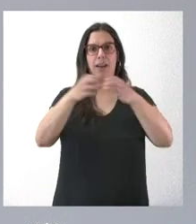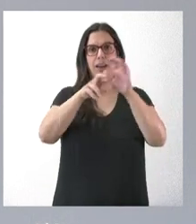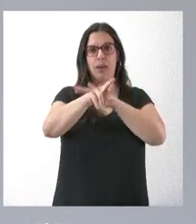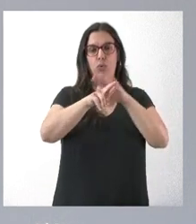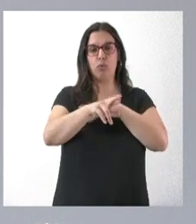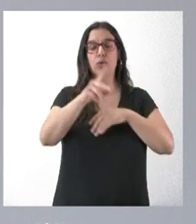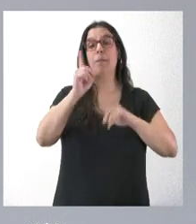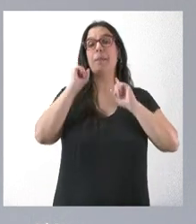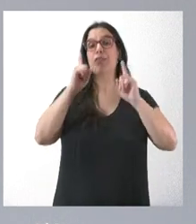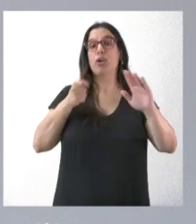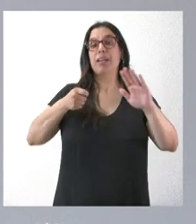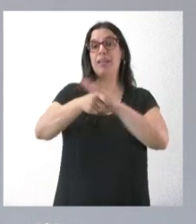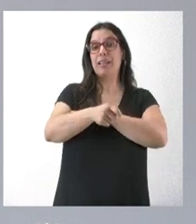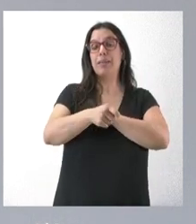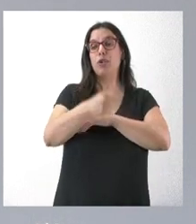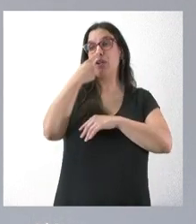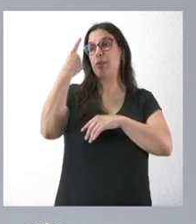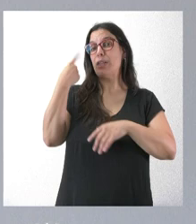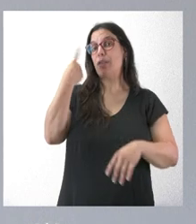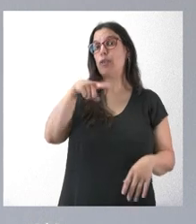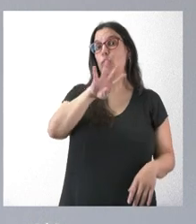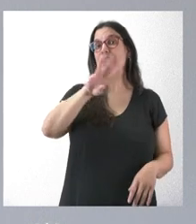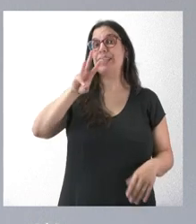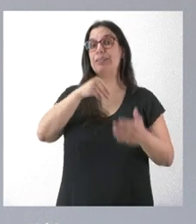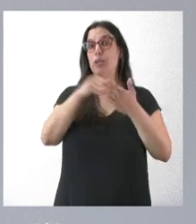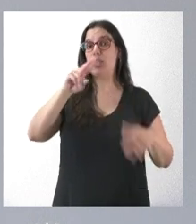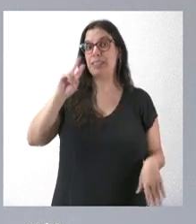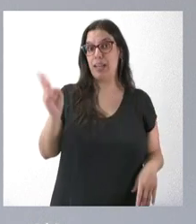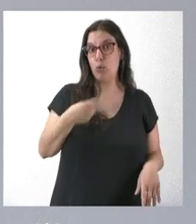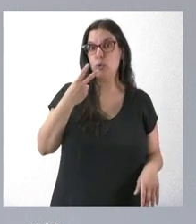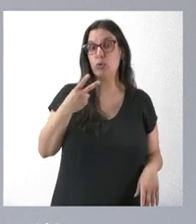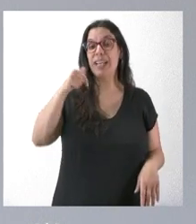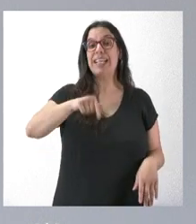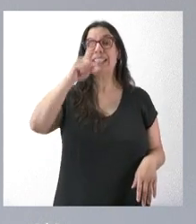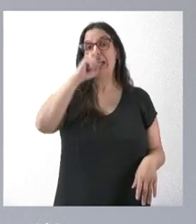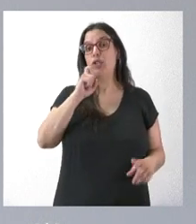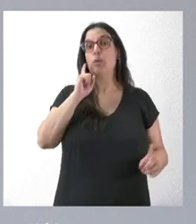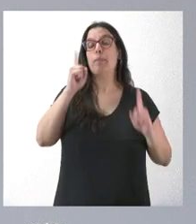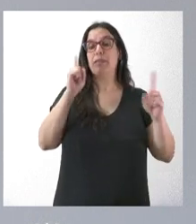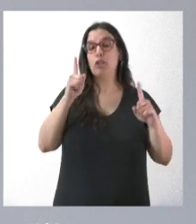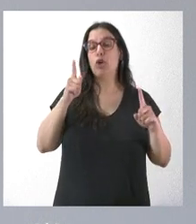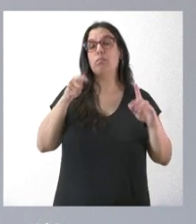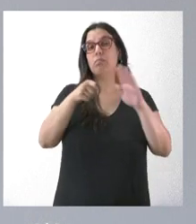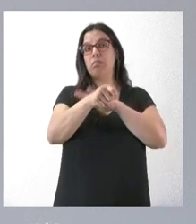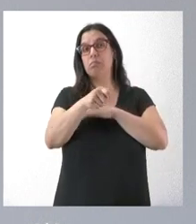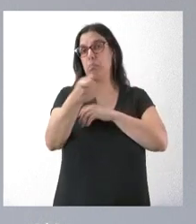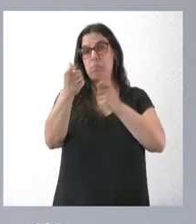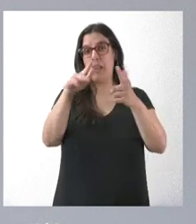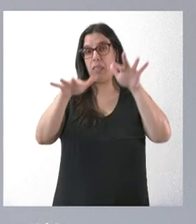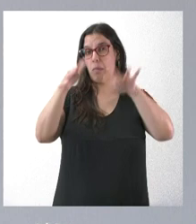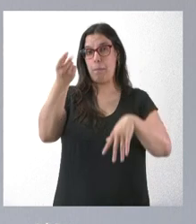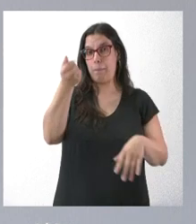previsto una inversión que el año pasado fue una inversión de 143 millones de euros, que este año va a estar en una inversión prácticamente similar,